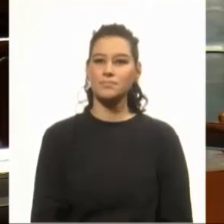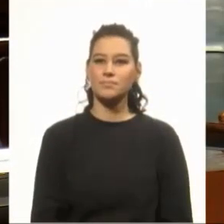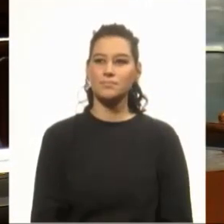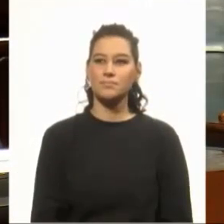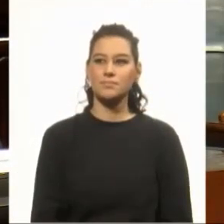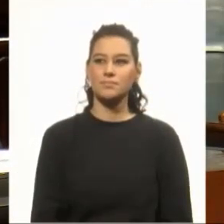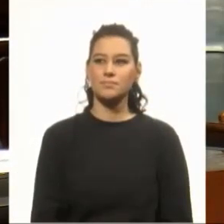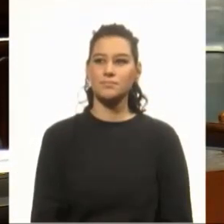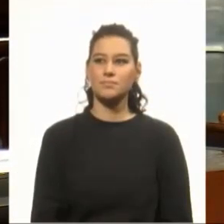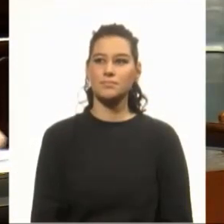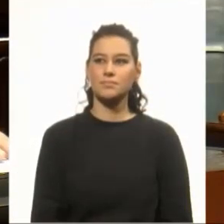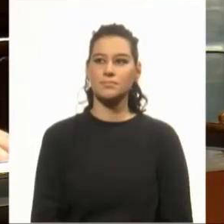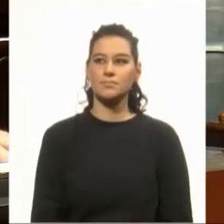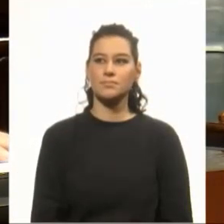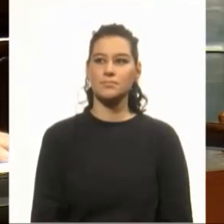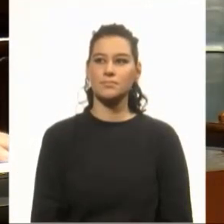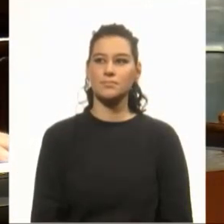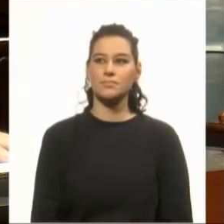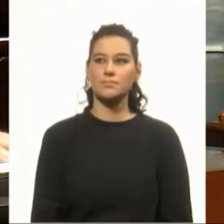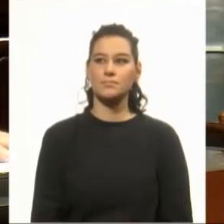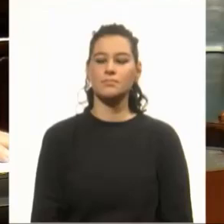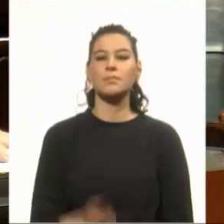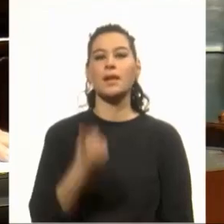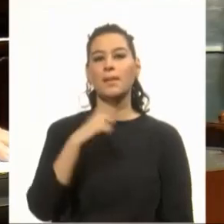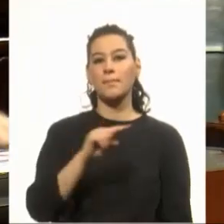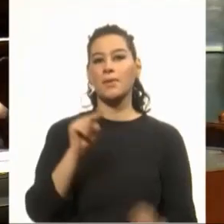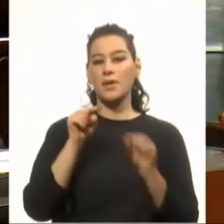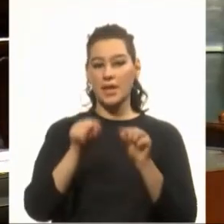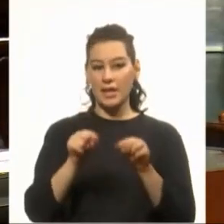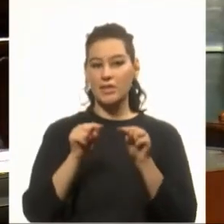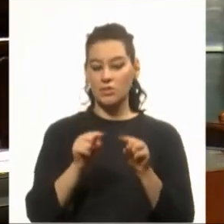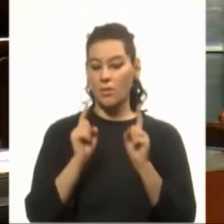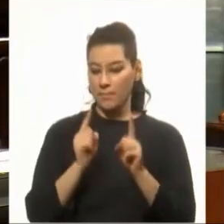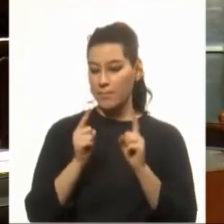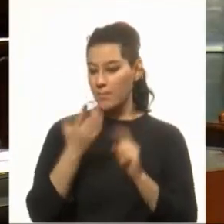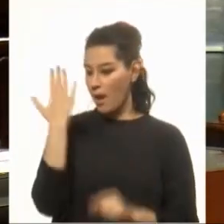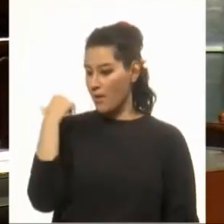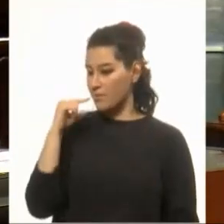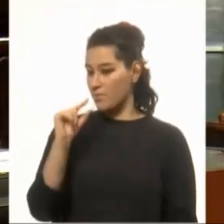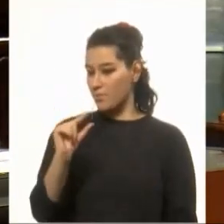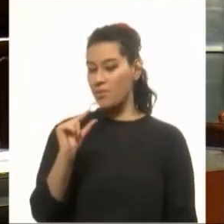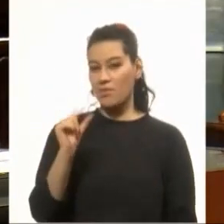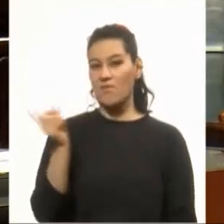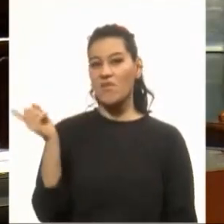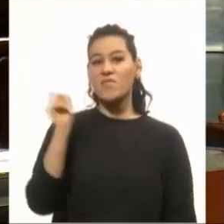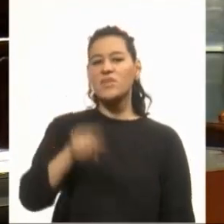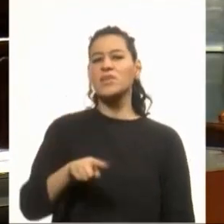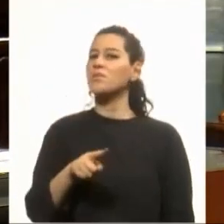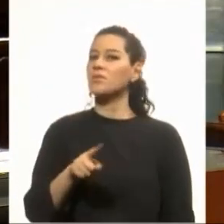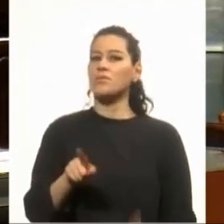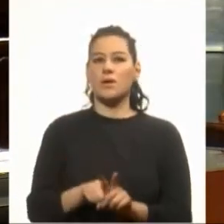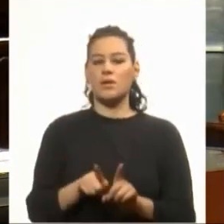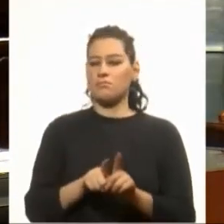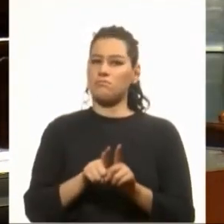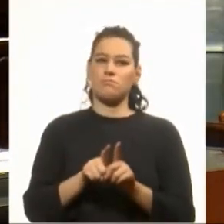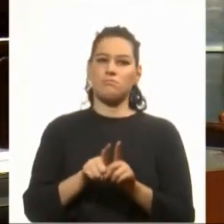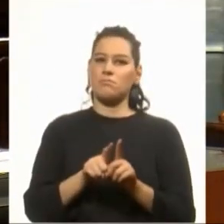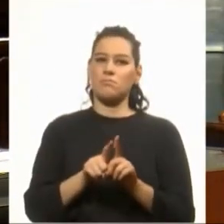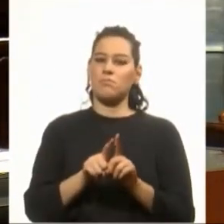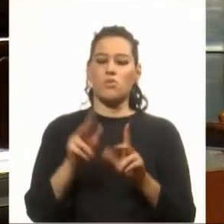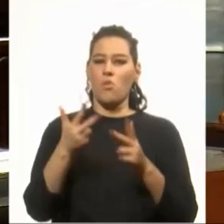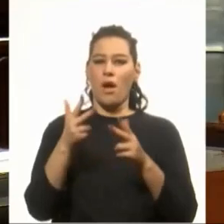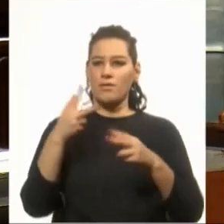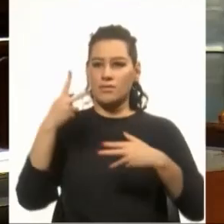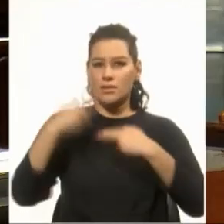Pero esto, que ha sucedido recientemente, ha traspasado todos los límites.